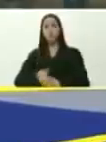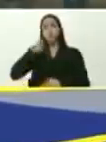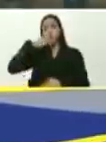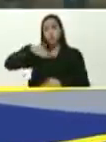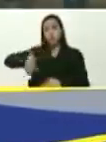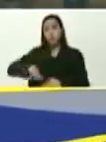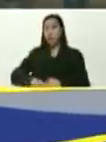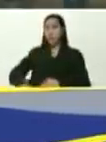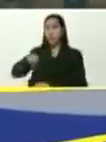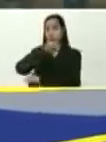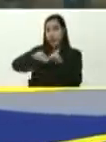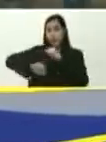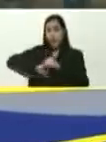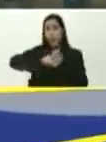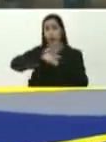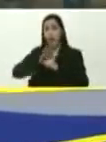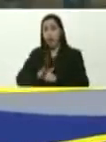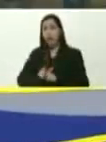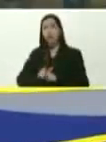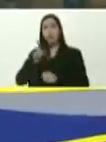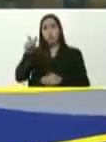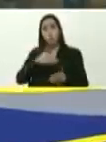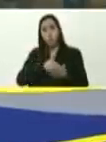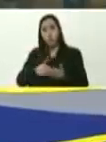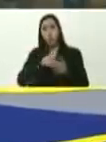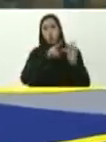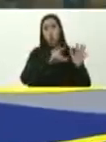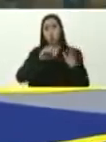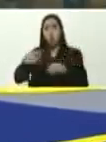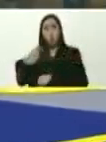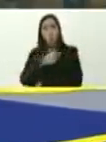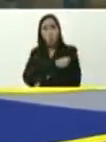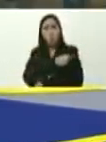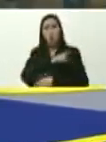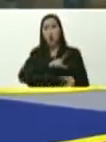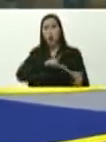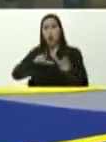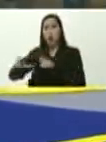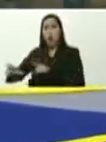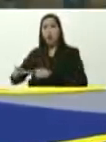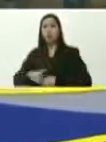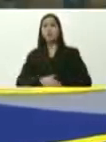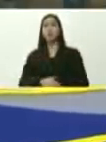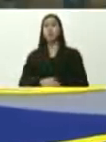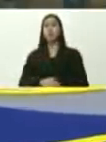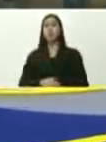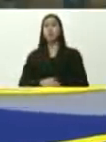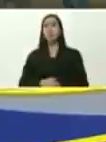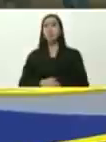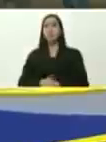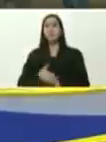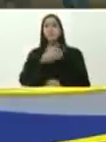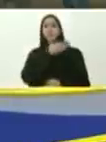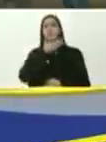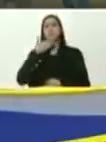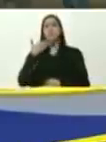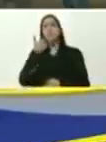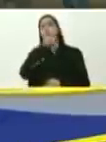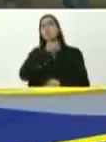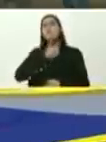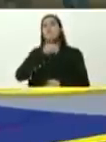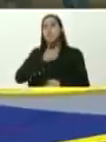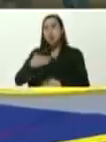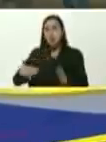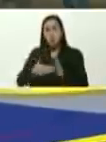pudimos vencer, la pandemia, ya tenemos más de un millón, ochocientos mil vacunados, con este poder popular, es que pudimos mejorar, y aguantar, los